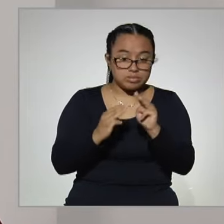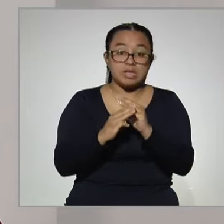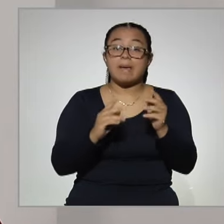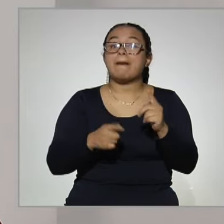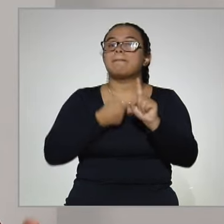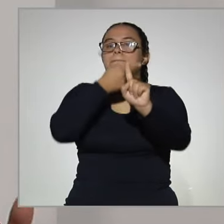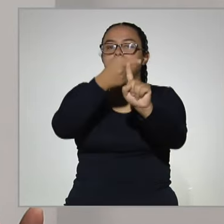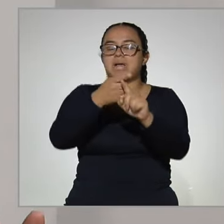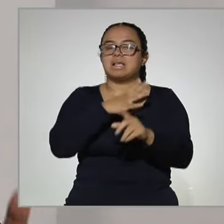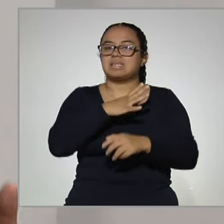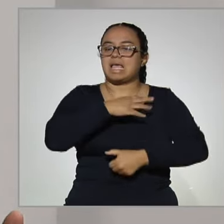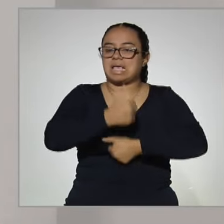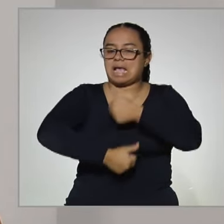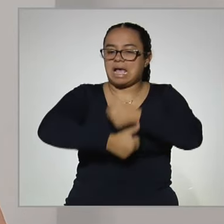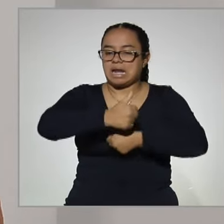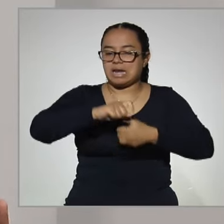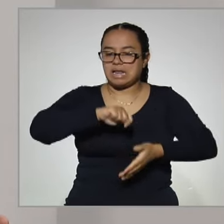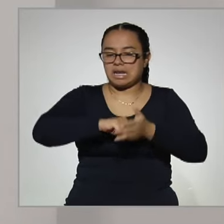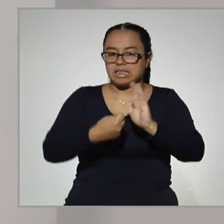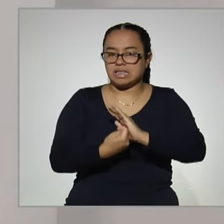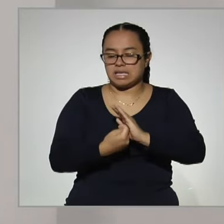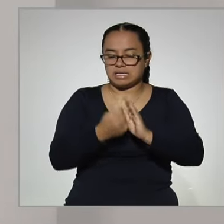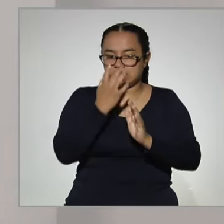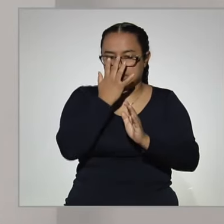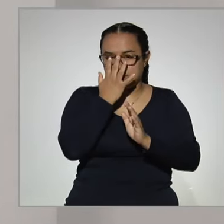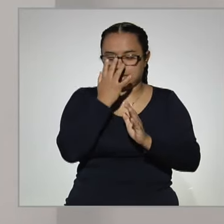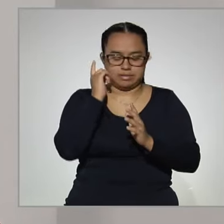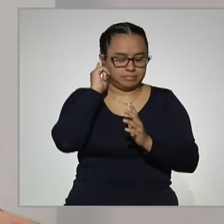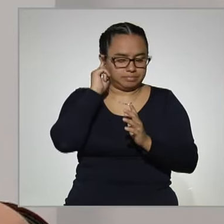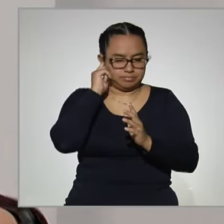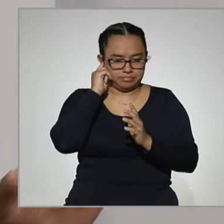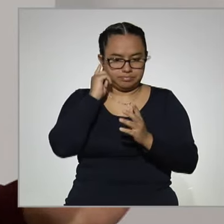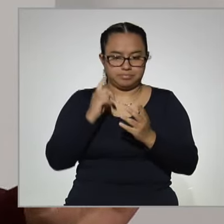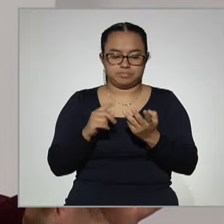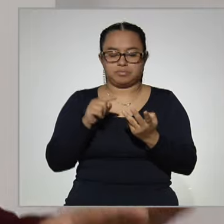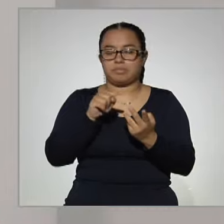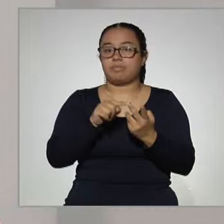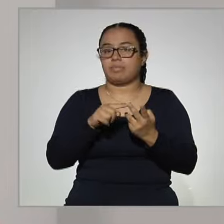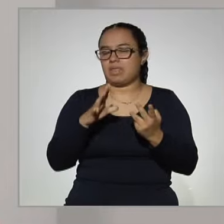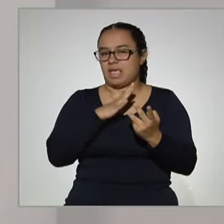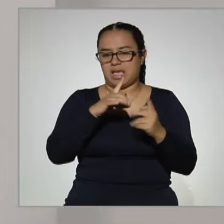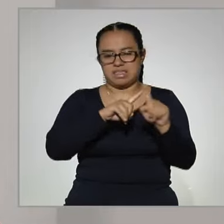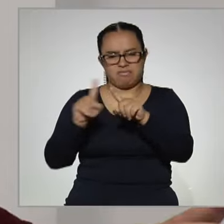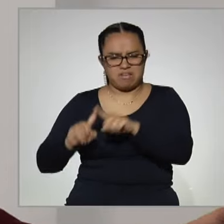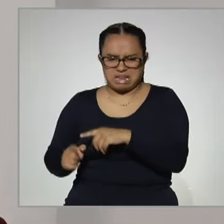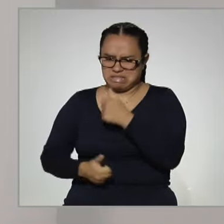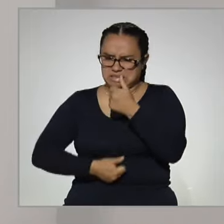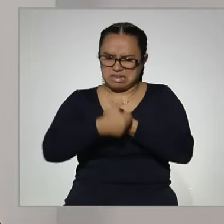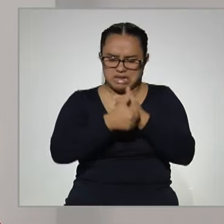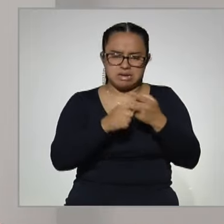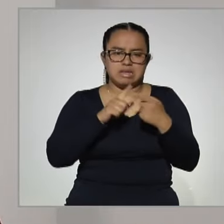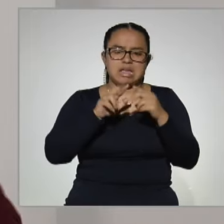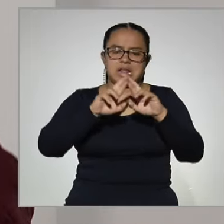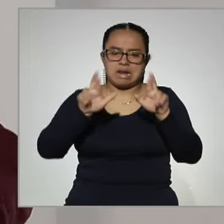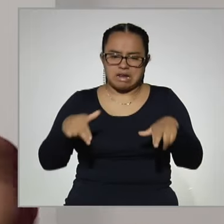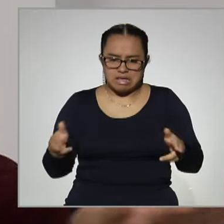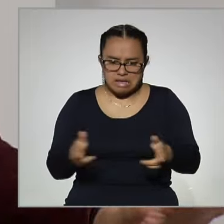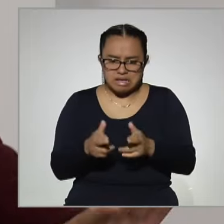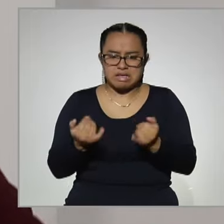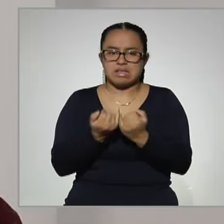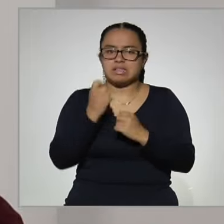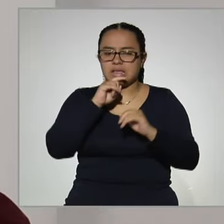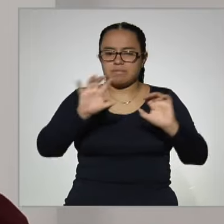carrera técnica u opciones de titulación técnica. el bachillerato tecnológico, hay diversas carreras, desde refrigeración hasta